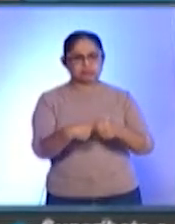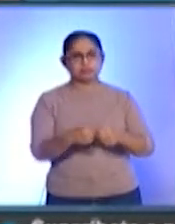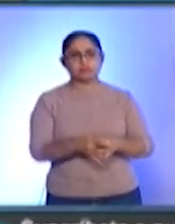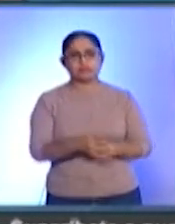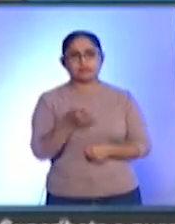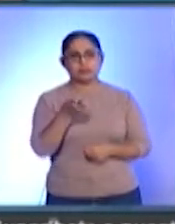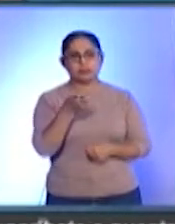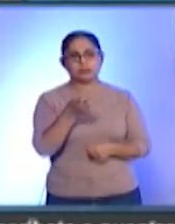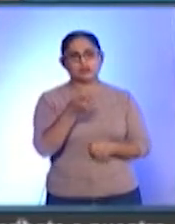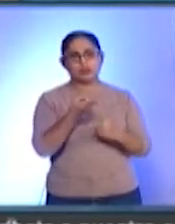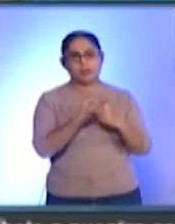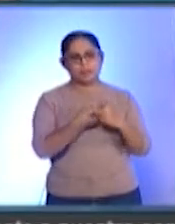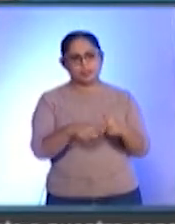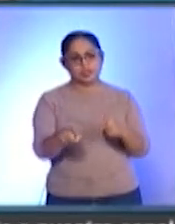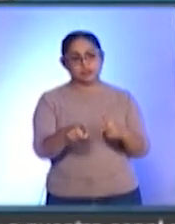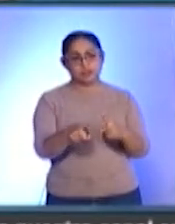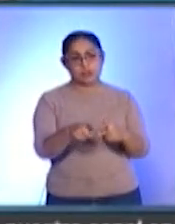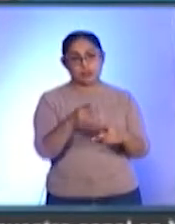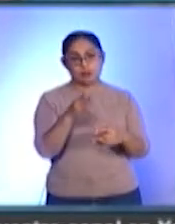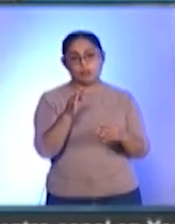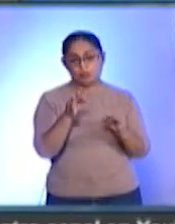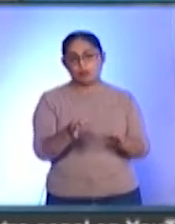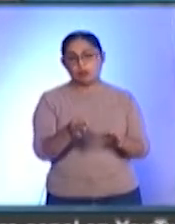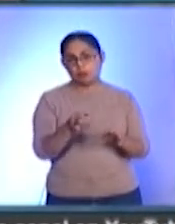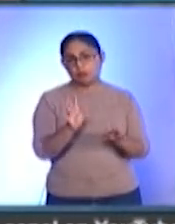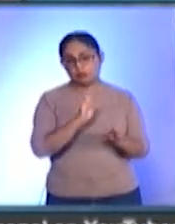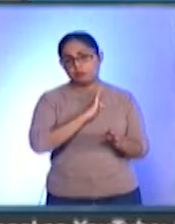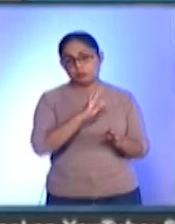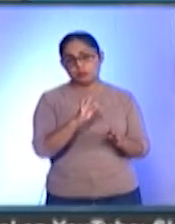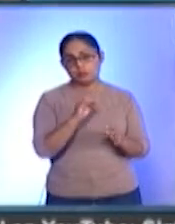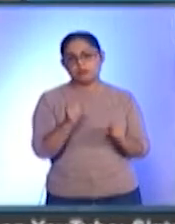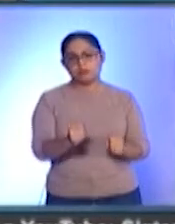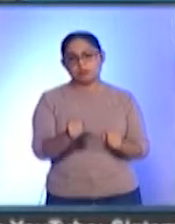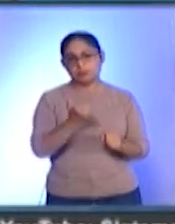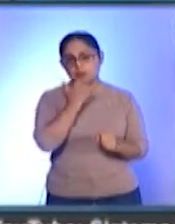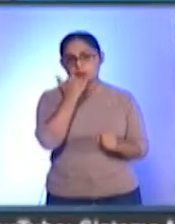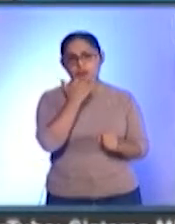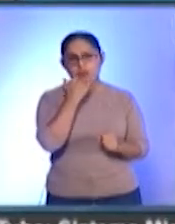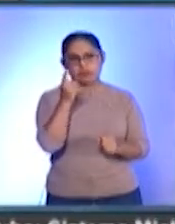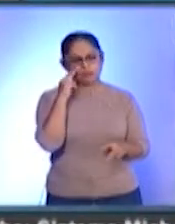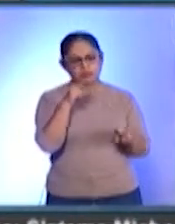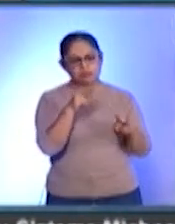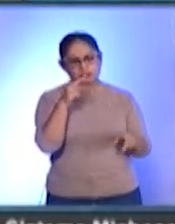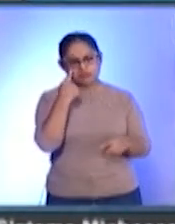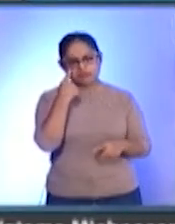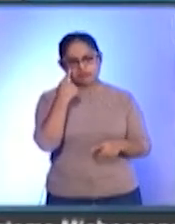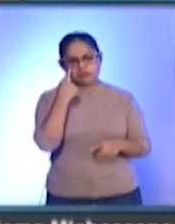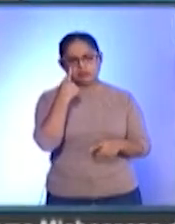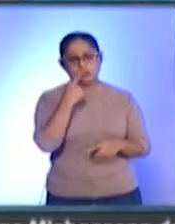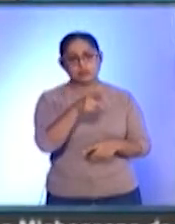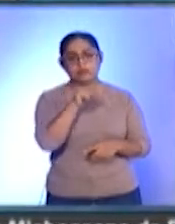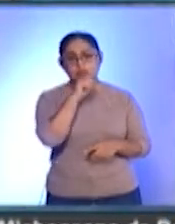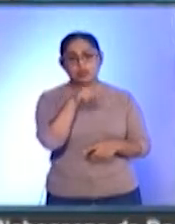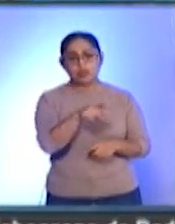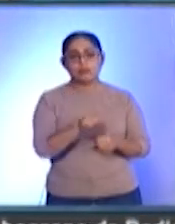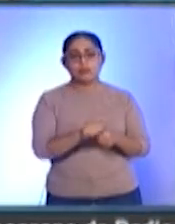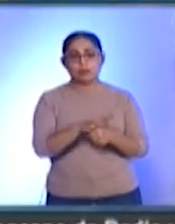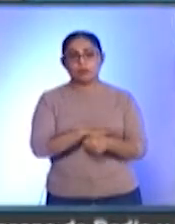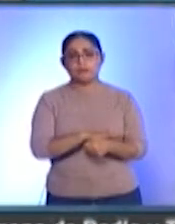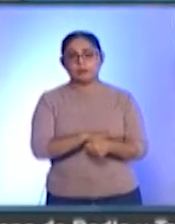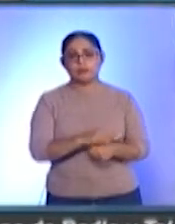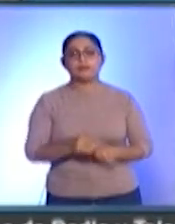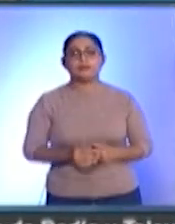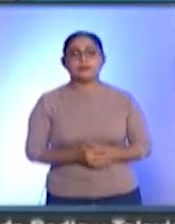eritema en la piel, que también pueden estar, bueno, últimamente se han visto estudios en los cuales se están asociando a...